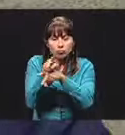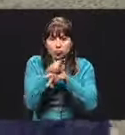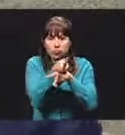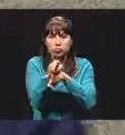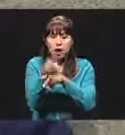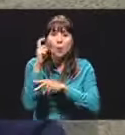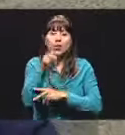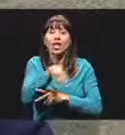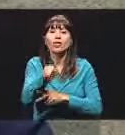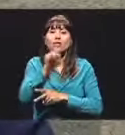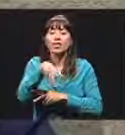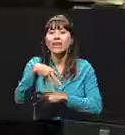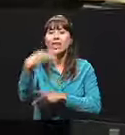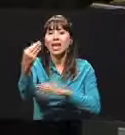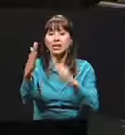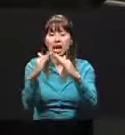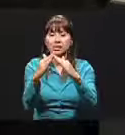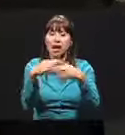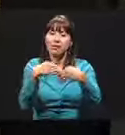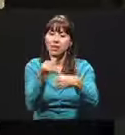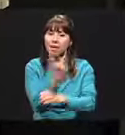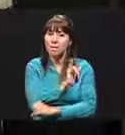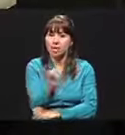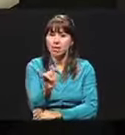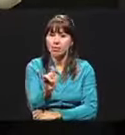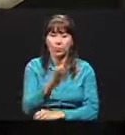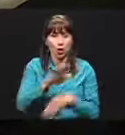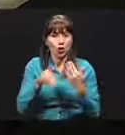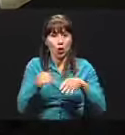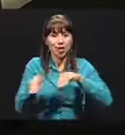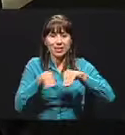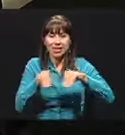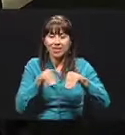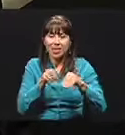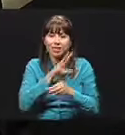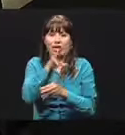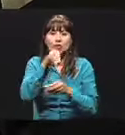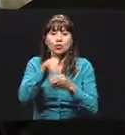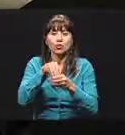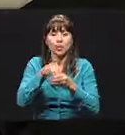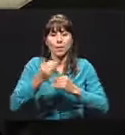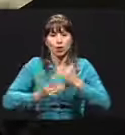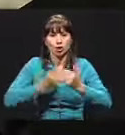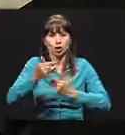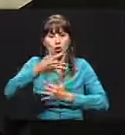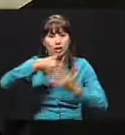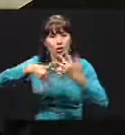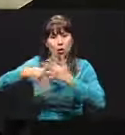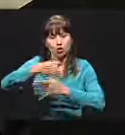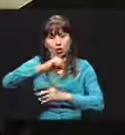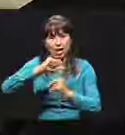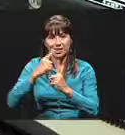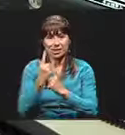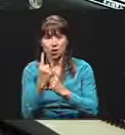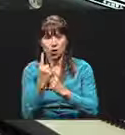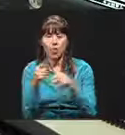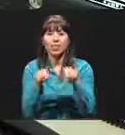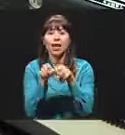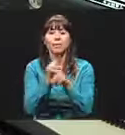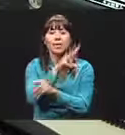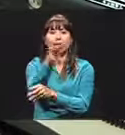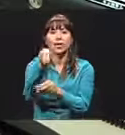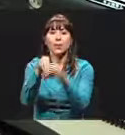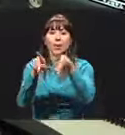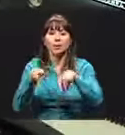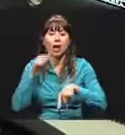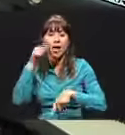van a tener que ir a replicar a sus casas. Todas sus actividades incluyen un sano proceso de socialización en las cuales también incluyen